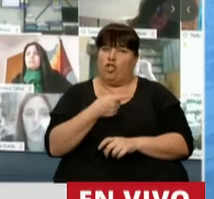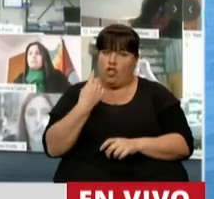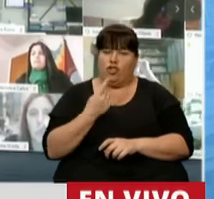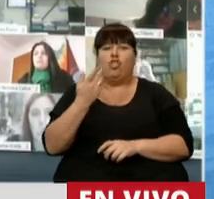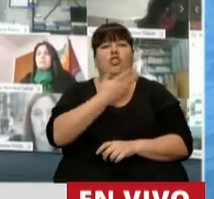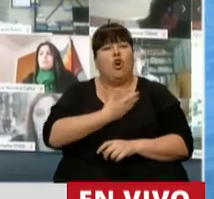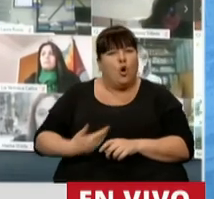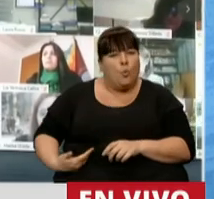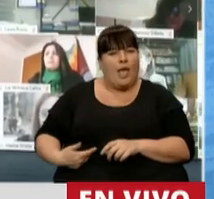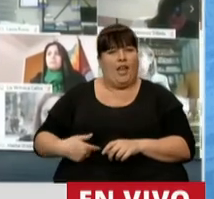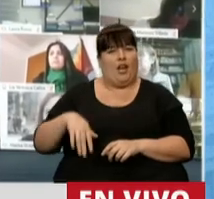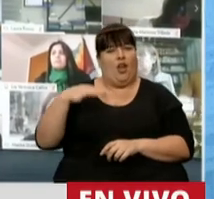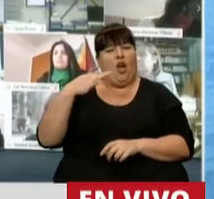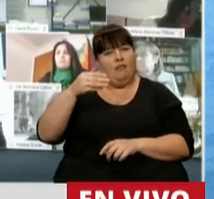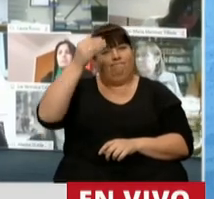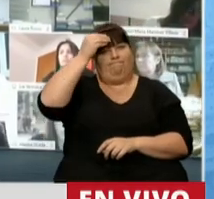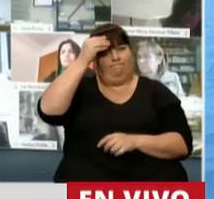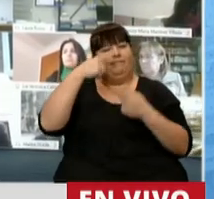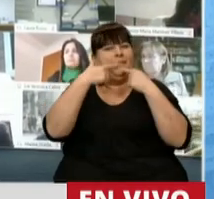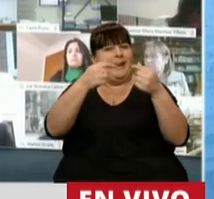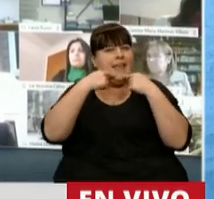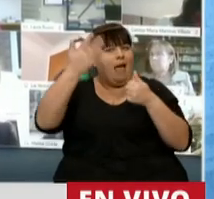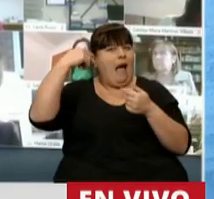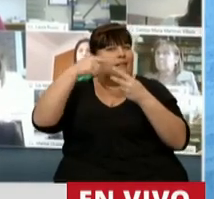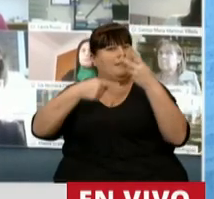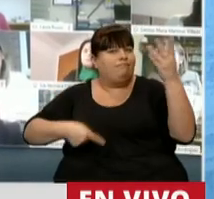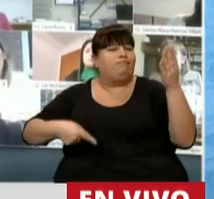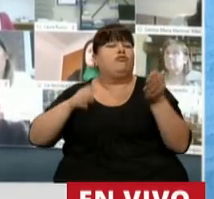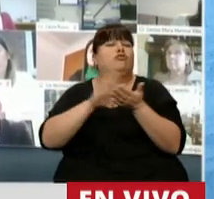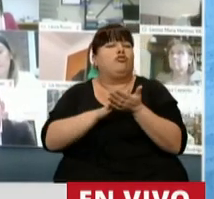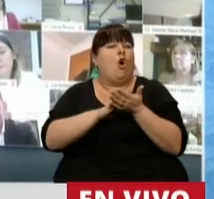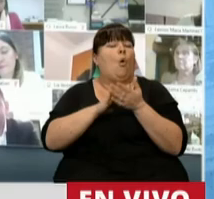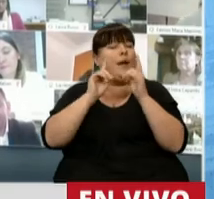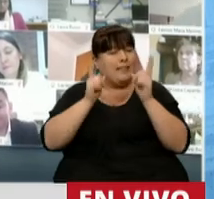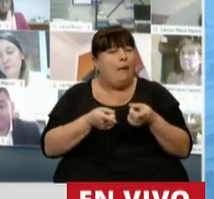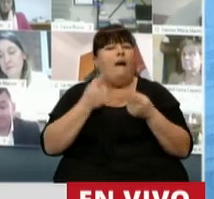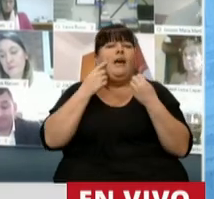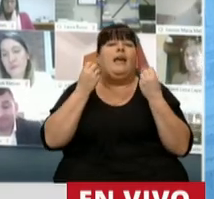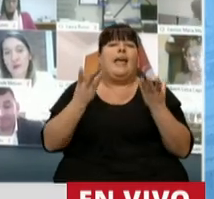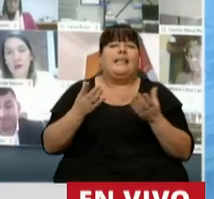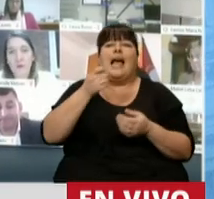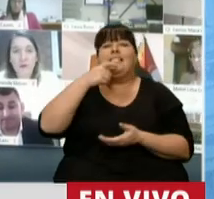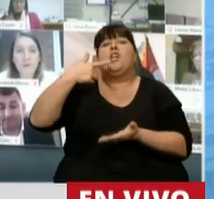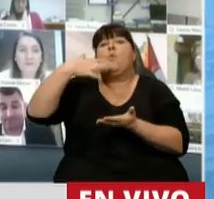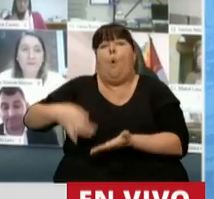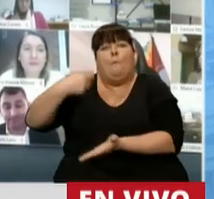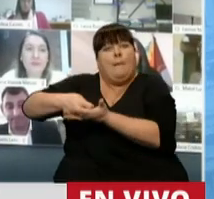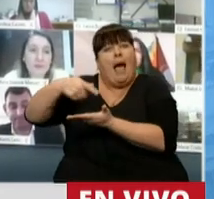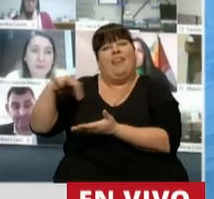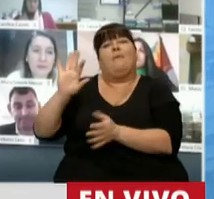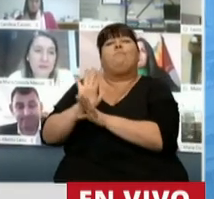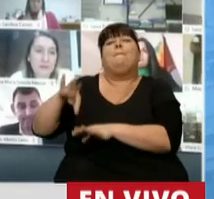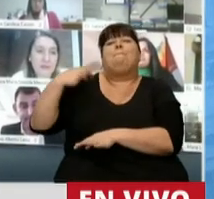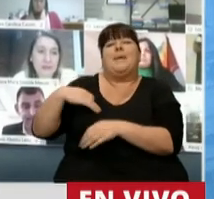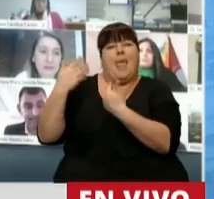que el oficialismo haya tomado nota de los reclamos que se hicieron respecto de también ver cómo premiar a los contribuyentes cumplidores,